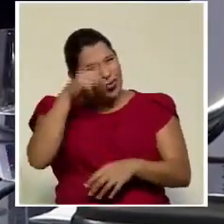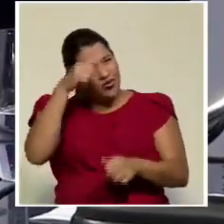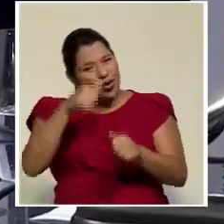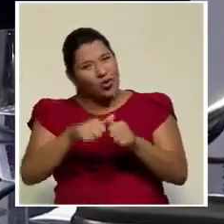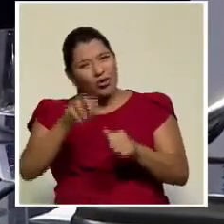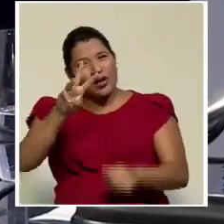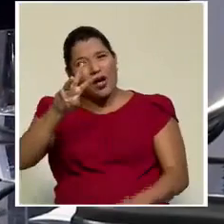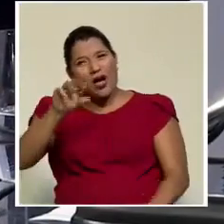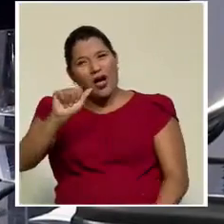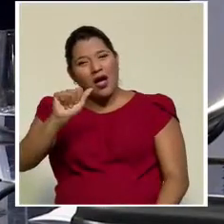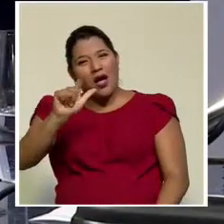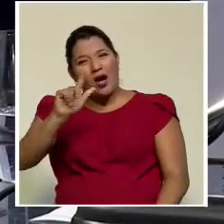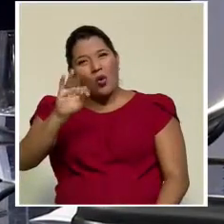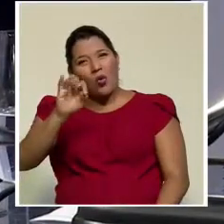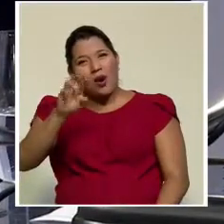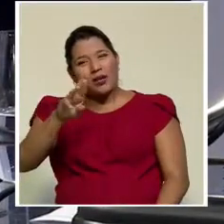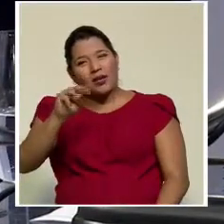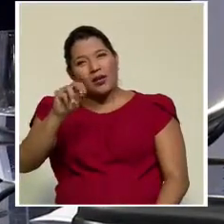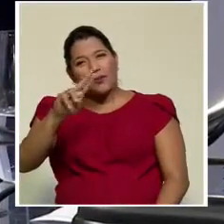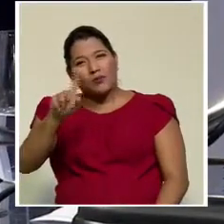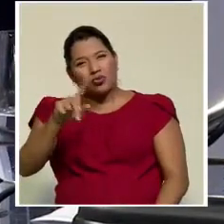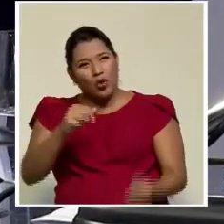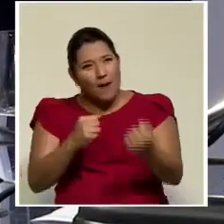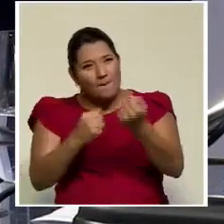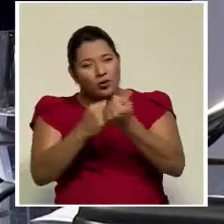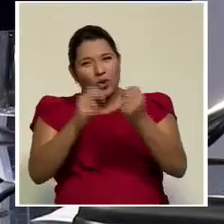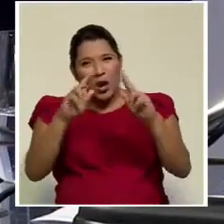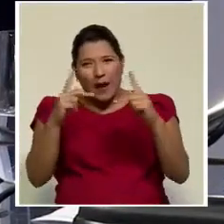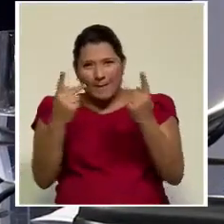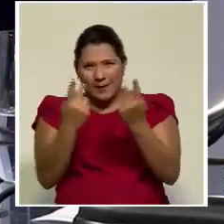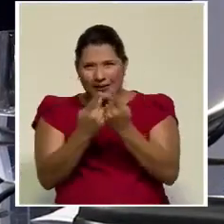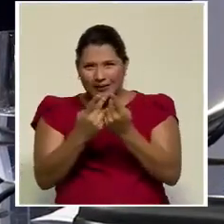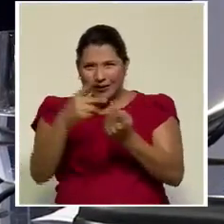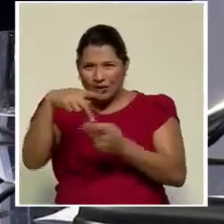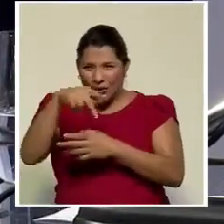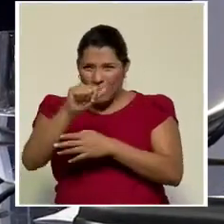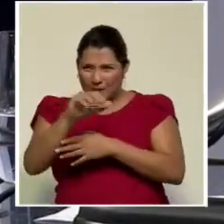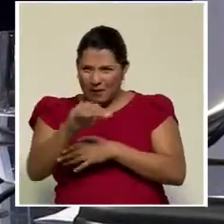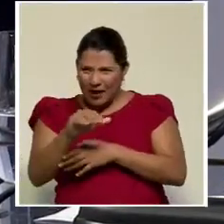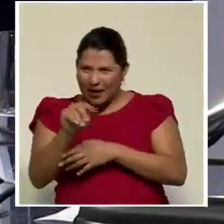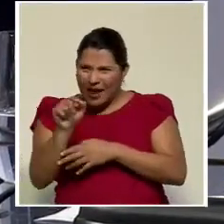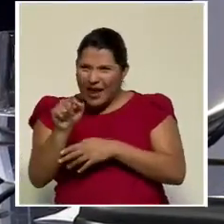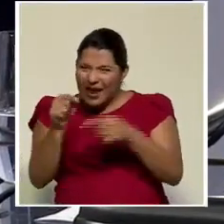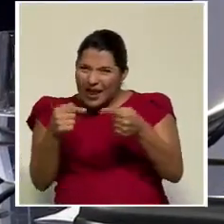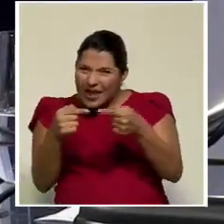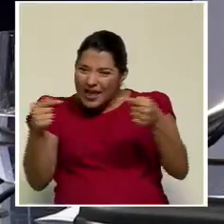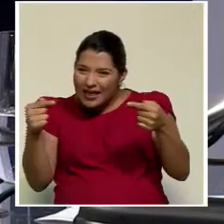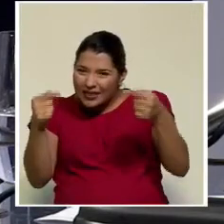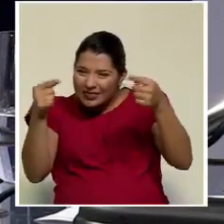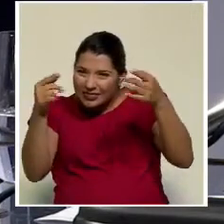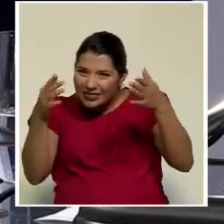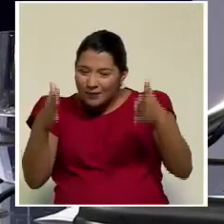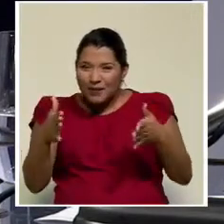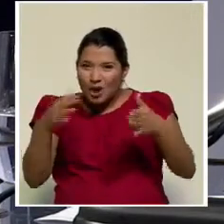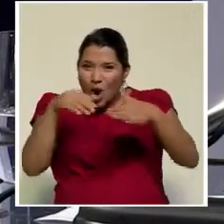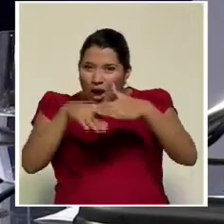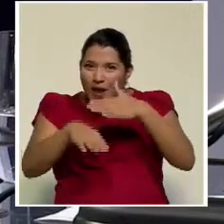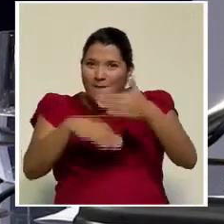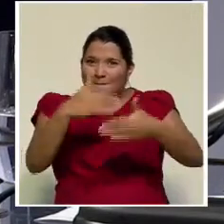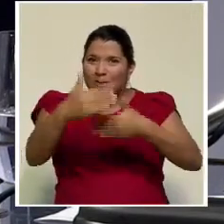Muñoz avalando al Partido Acción Ciudadana, ha sido un enemigo acérrimo en el ejercicio legislativo del